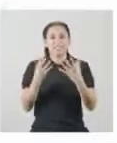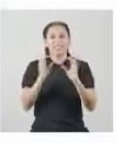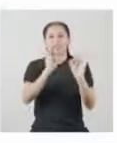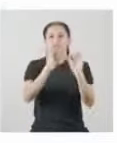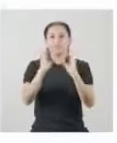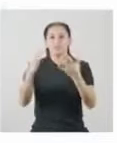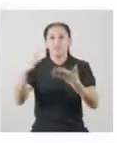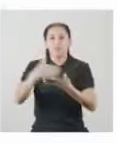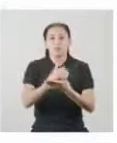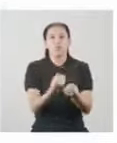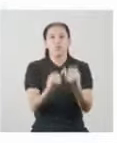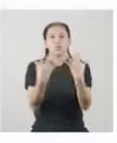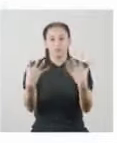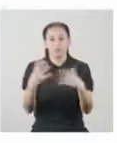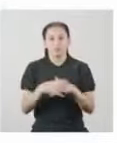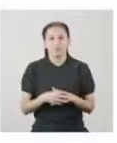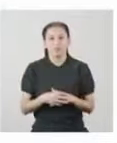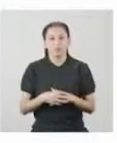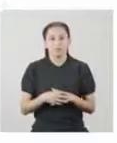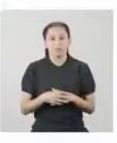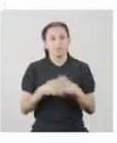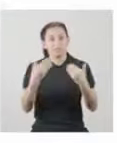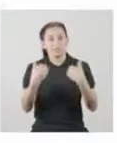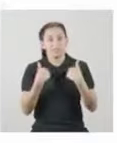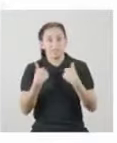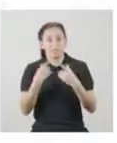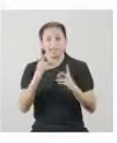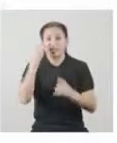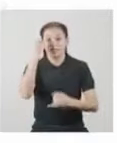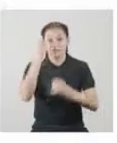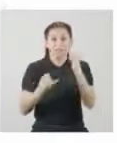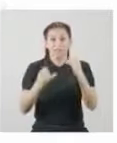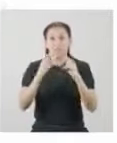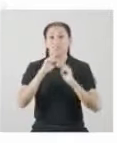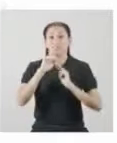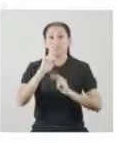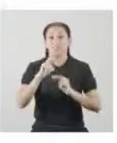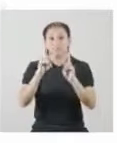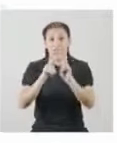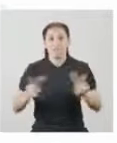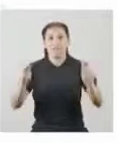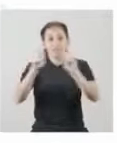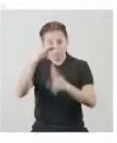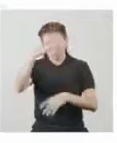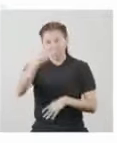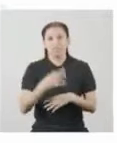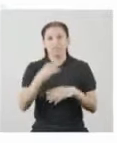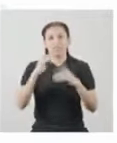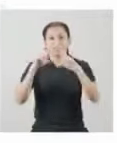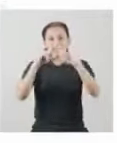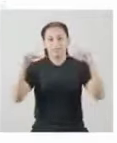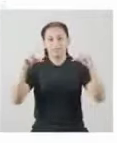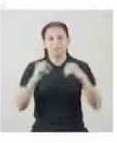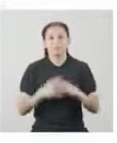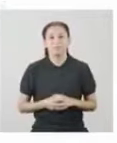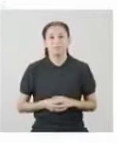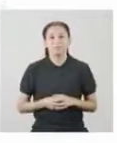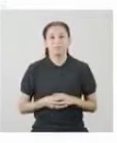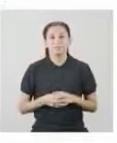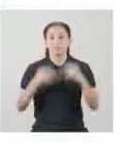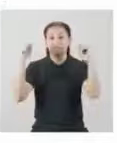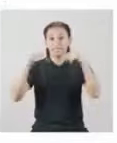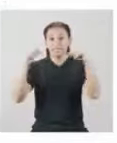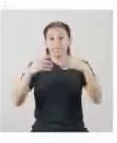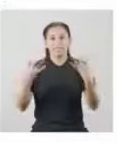el número de la muestra u observaciones, obteniendo como resultado final el valor de la desviación media.